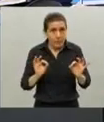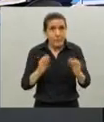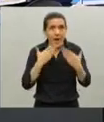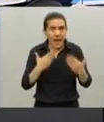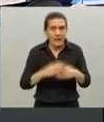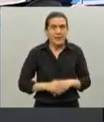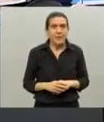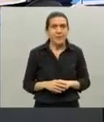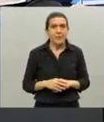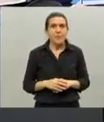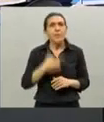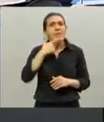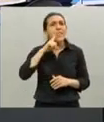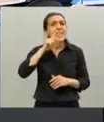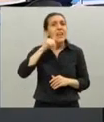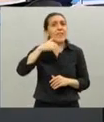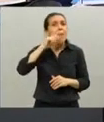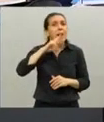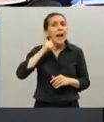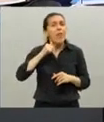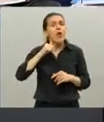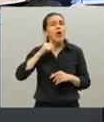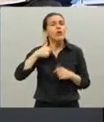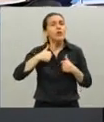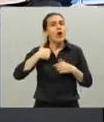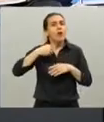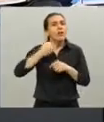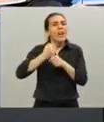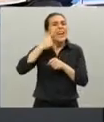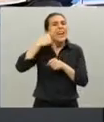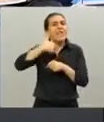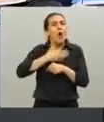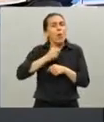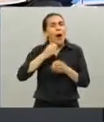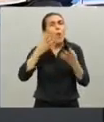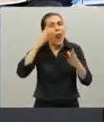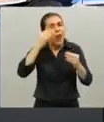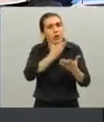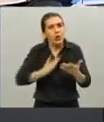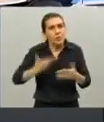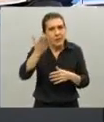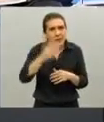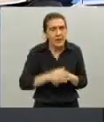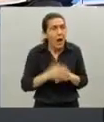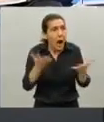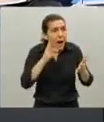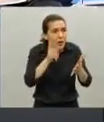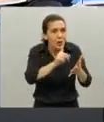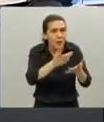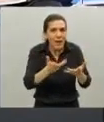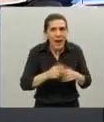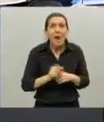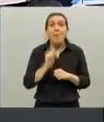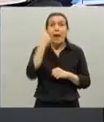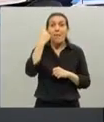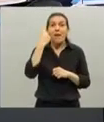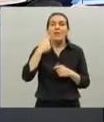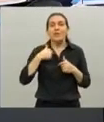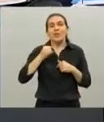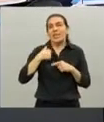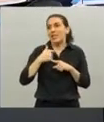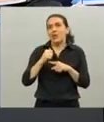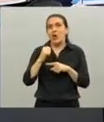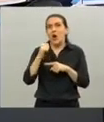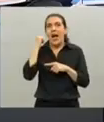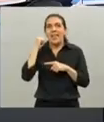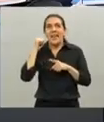gracias Silvia Mercado de Infobac ¿qué tal? presidente buenas noches ah, no te veía primero sí porque estaba ahí